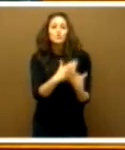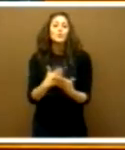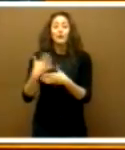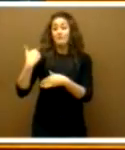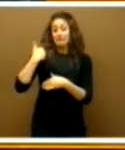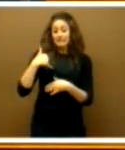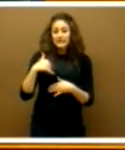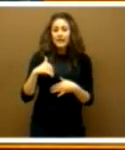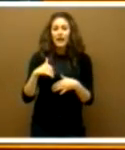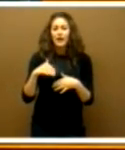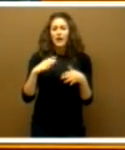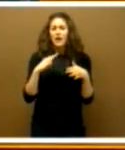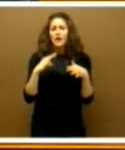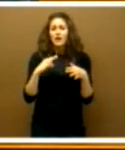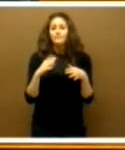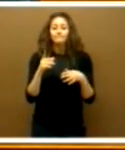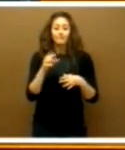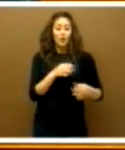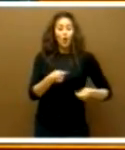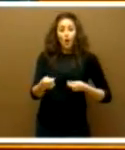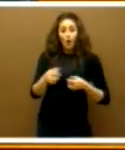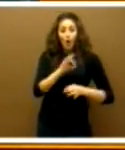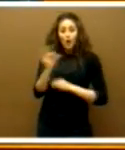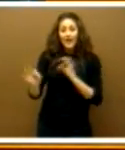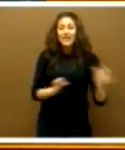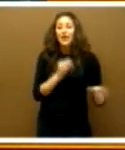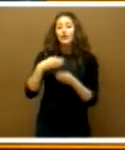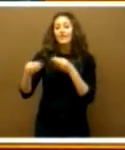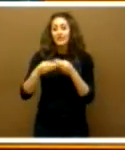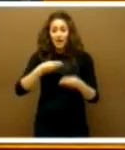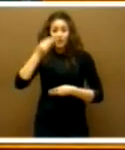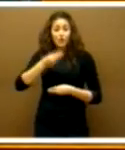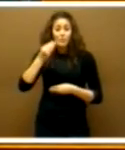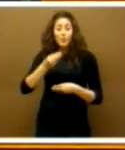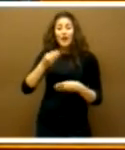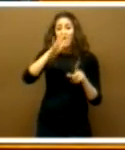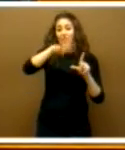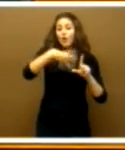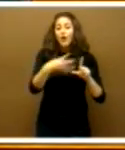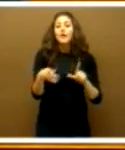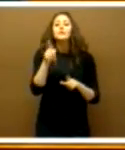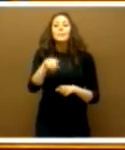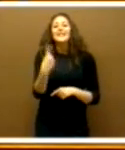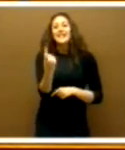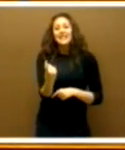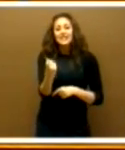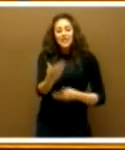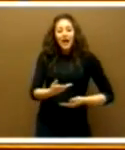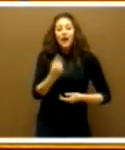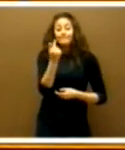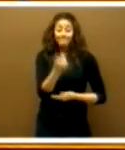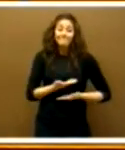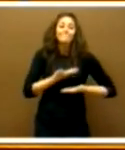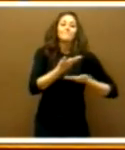existen, hablando de una buena organización y de una buena flexibilización de los horarios. Necesita también ayuda económica,